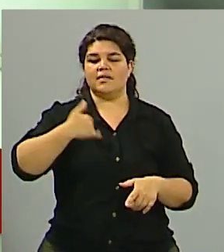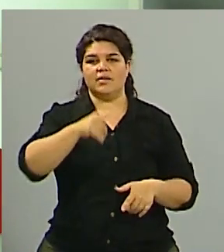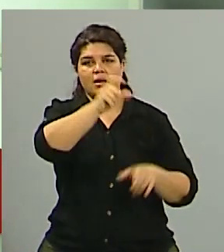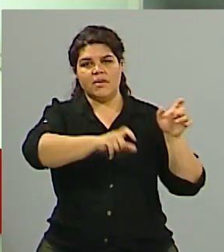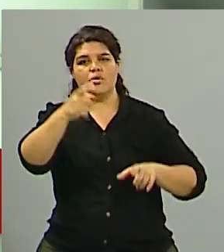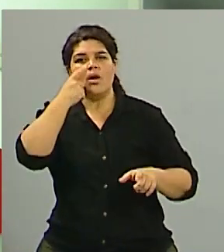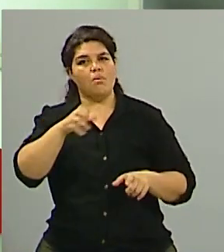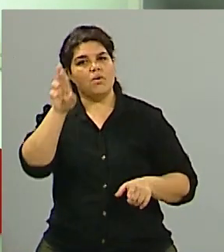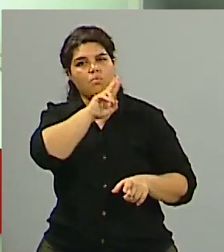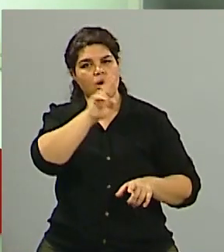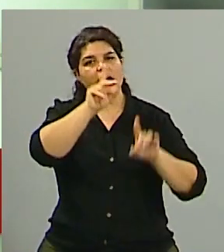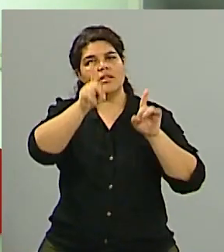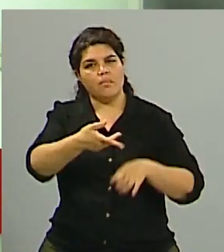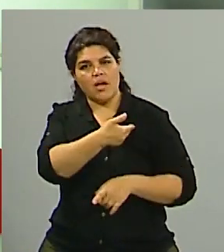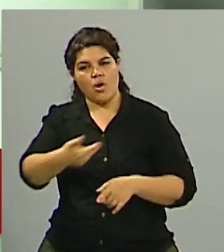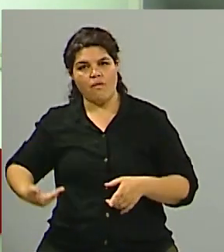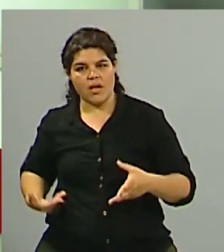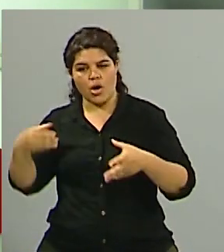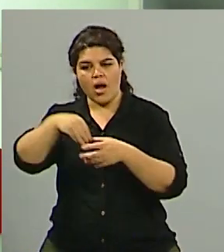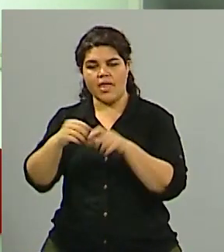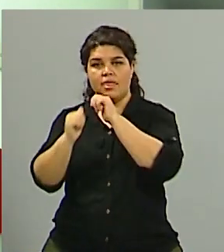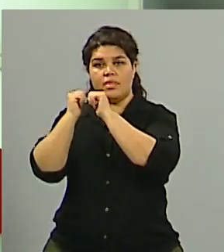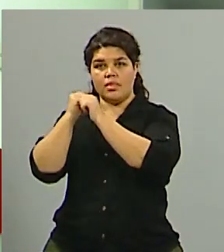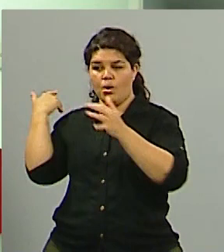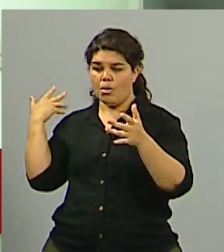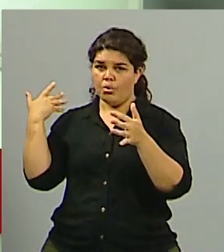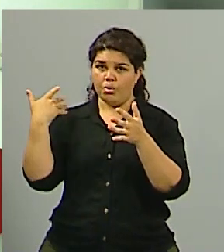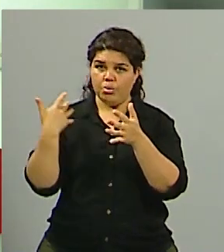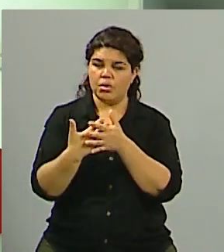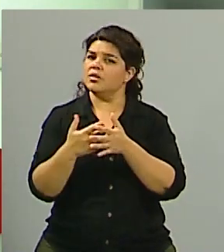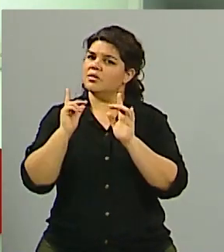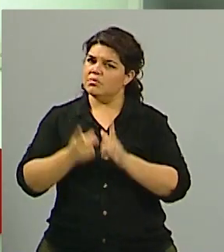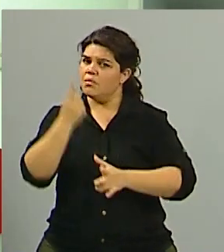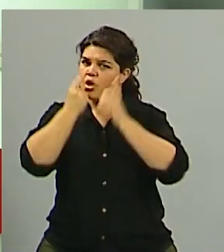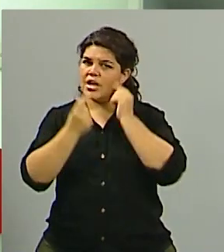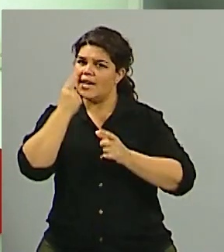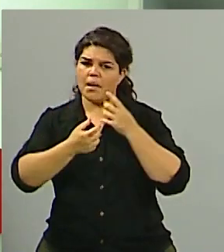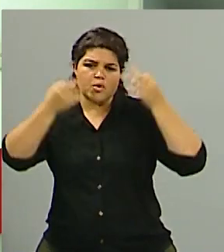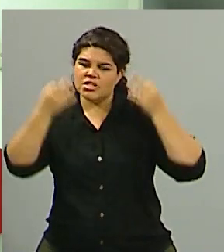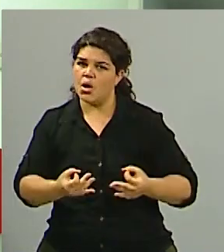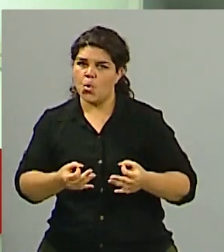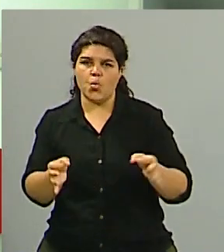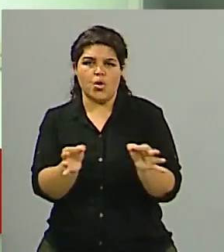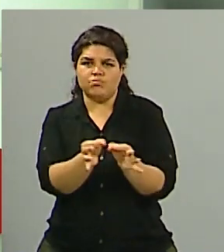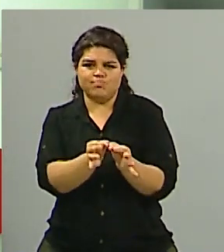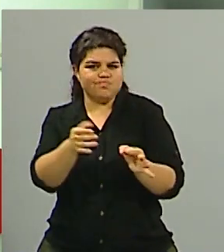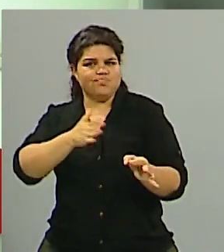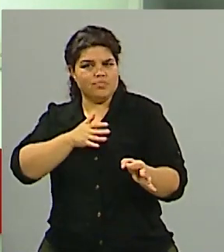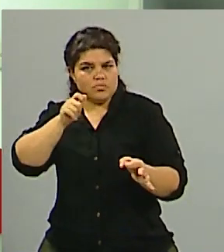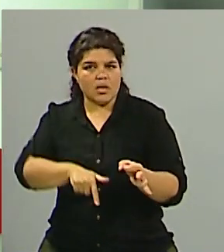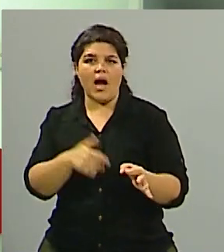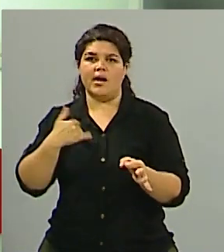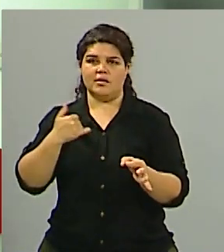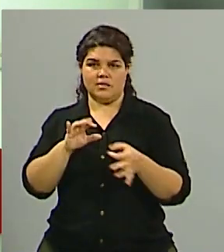que son parte de la historia de nuestro país porque el reclamo, primero hay que decirlo que es auténtico y segundo que es un reclamo que